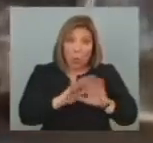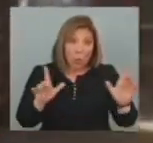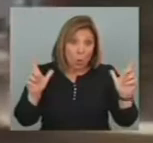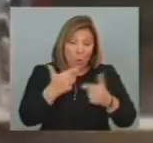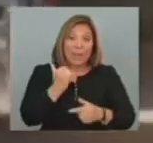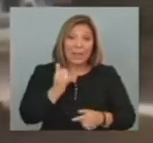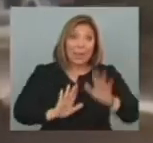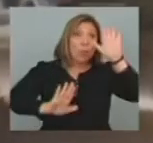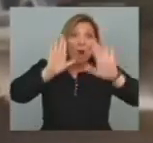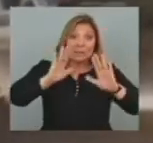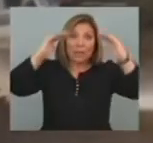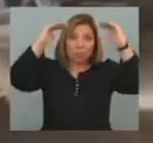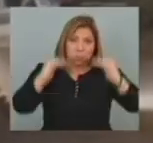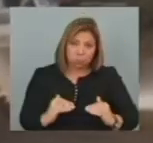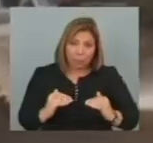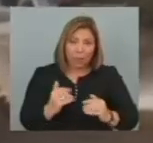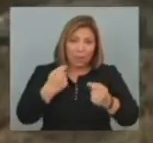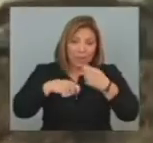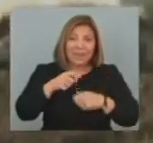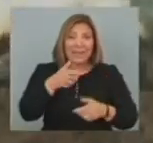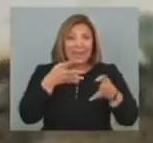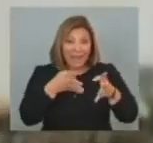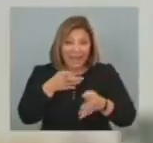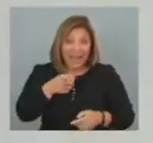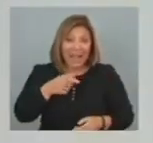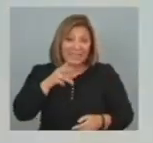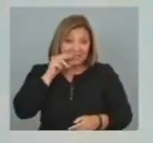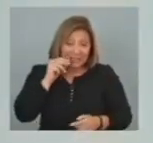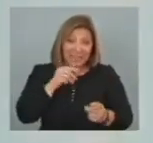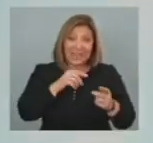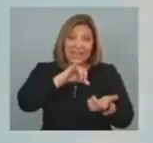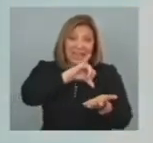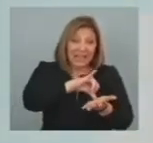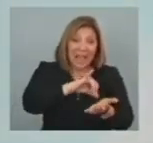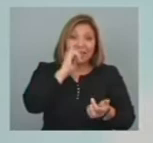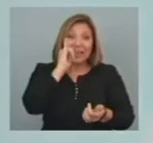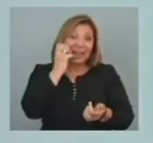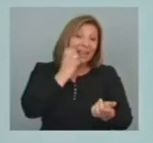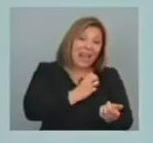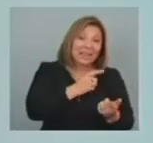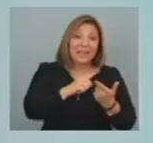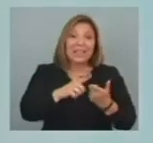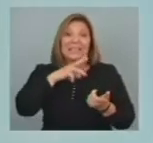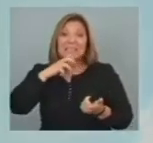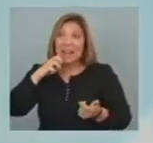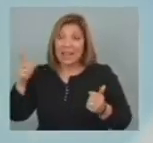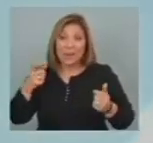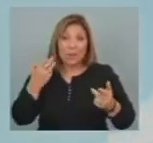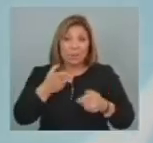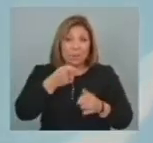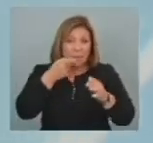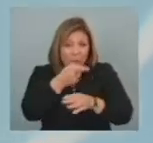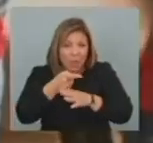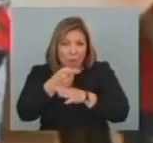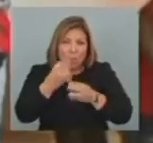bolsas La guerra en Siria además ha incrementado las tensiones entre Irán e Israel Que bombardeó Siria este año Y alimentó el